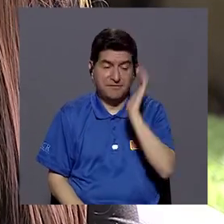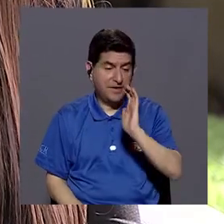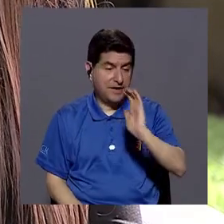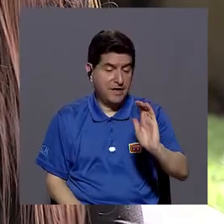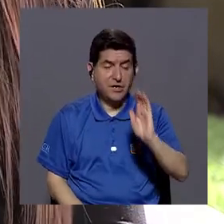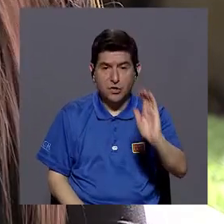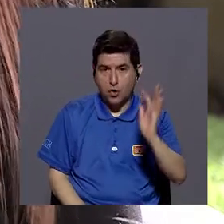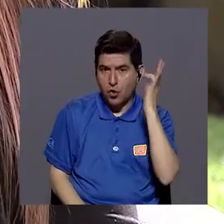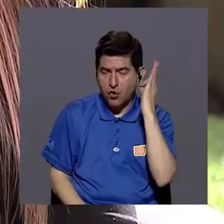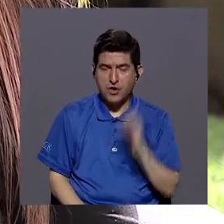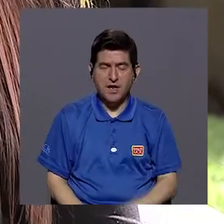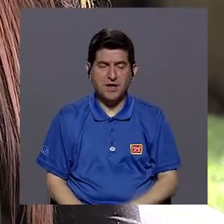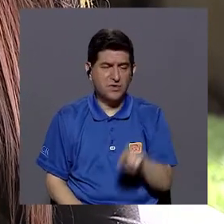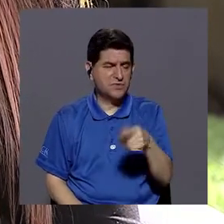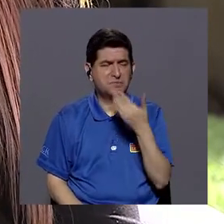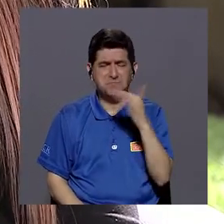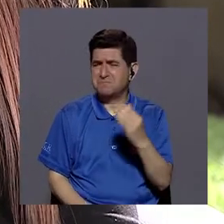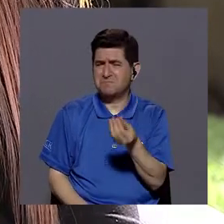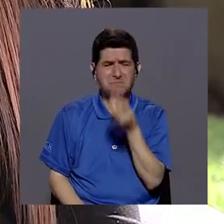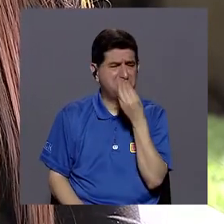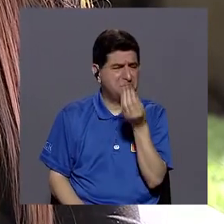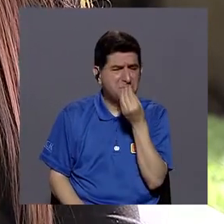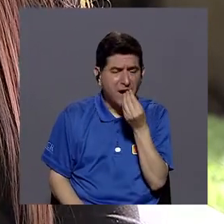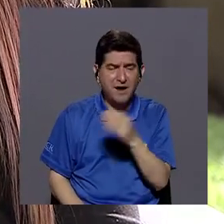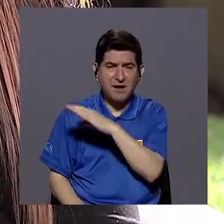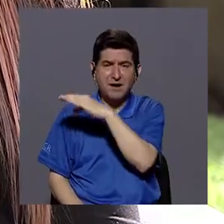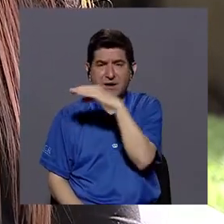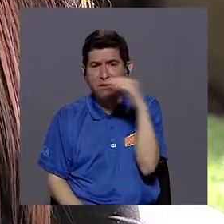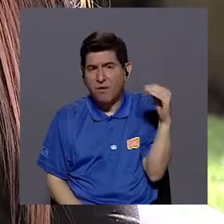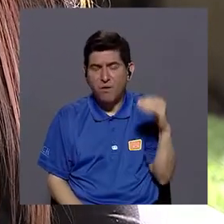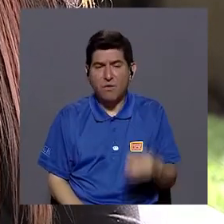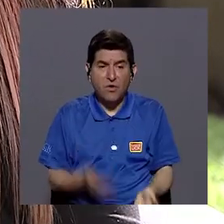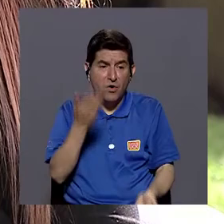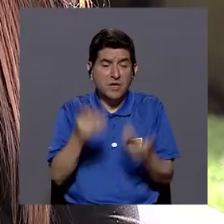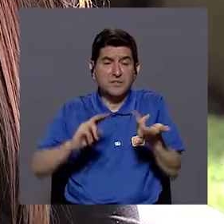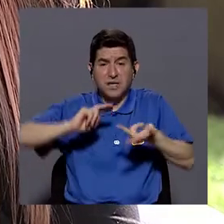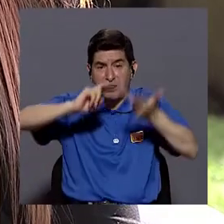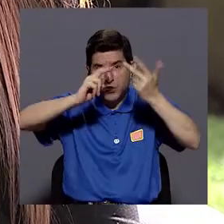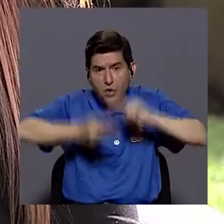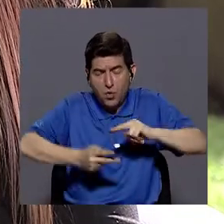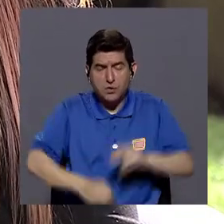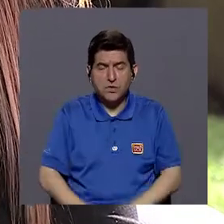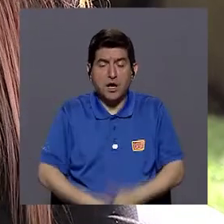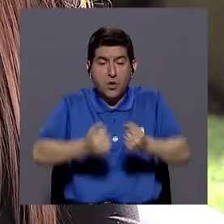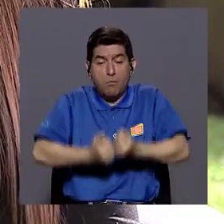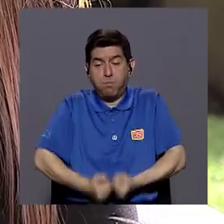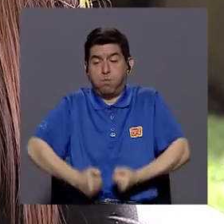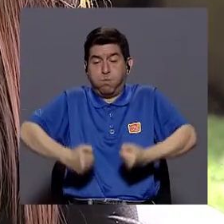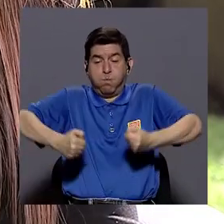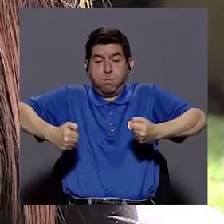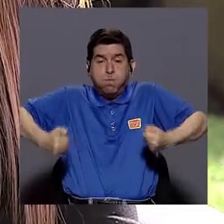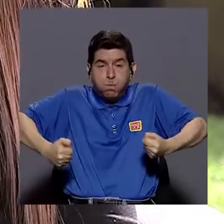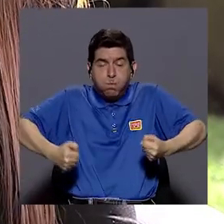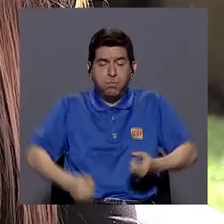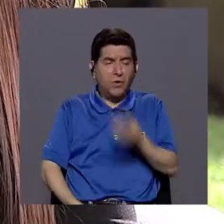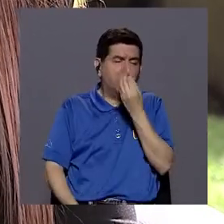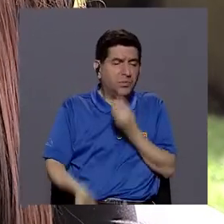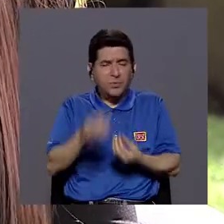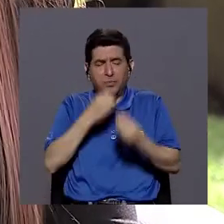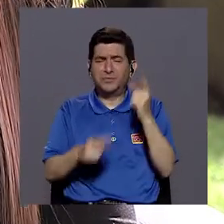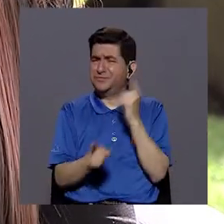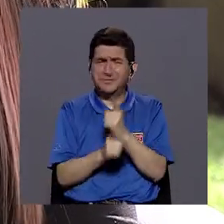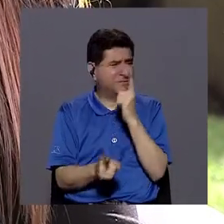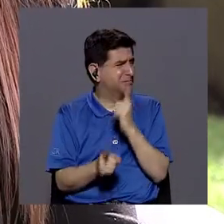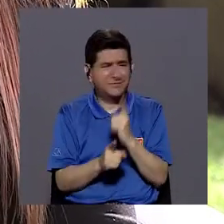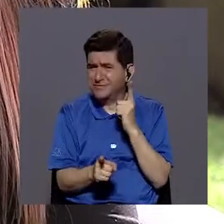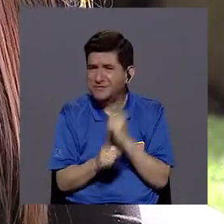niños o niñas con estado de desnutrición, con una alimentación o más bien al contrario, ¿verdad? Con sobrepeso, con ingesta de alimentos